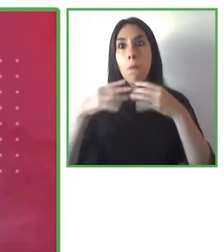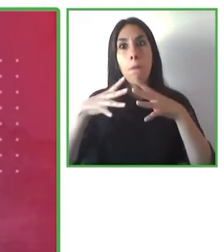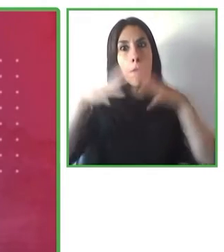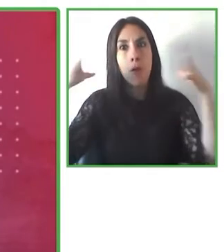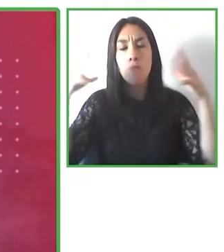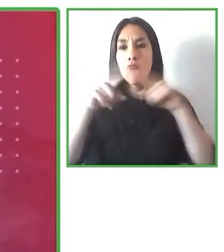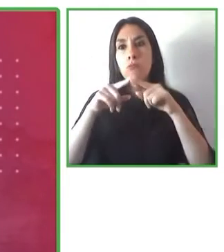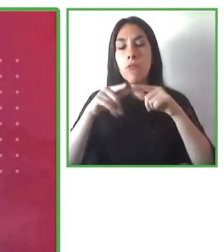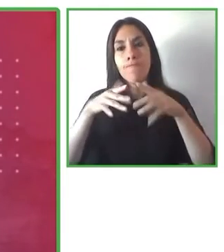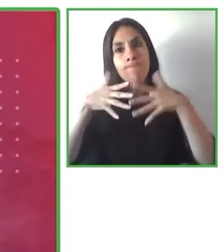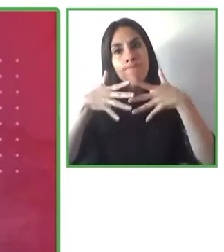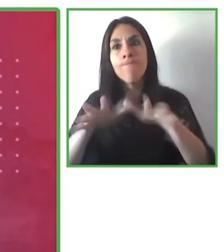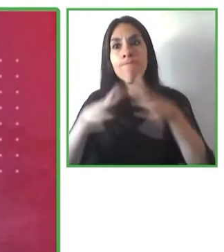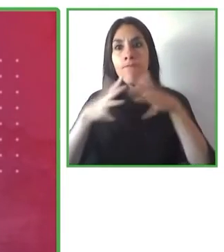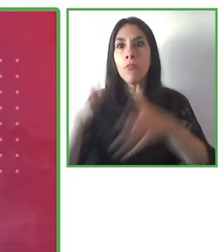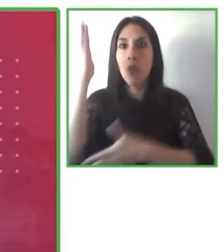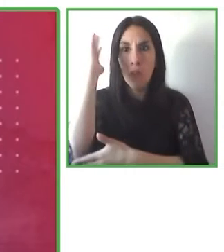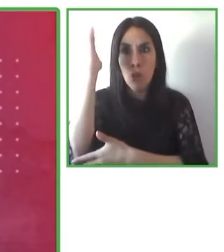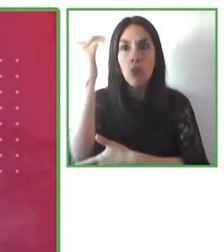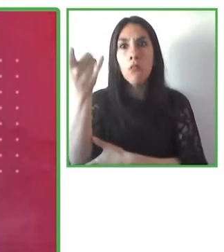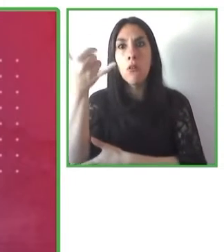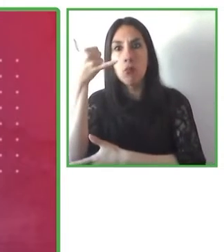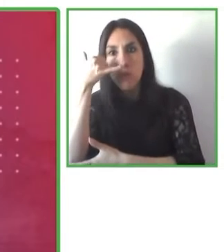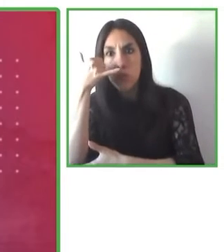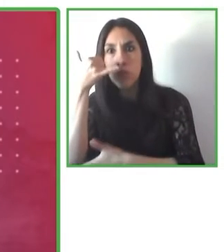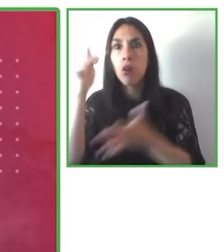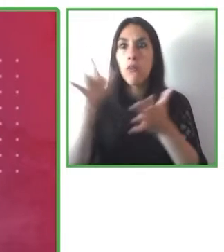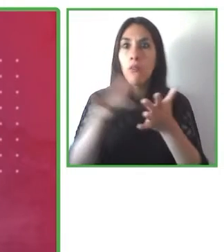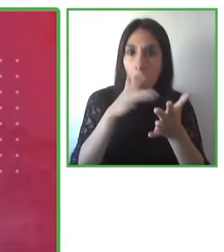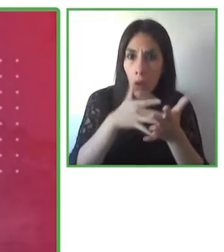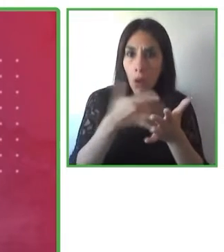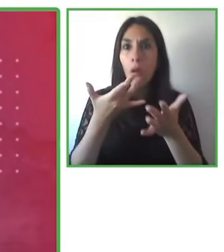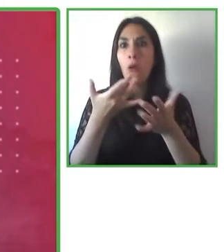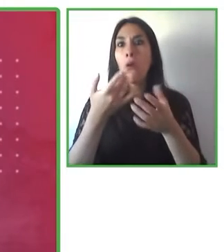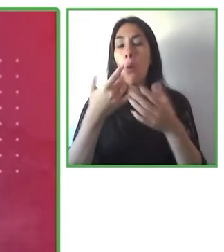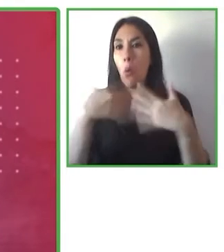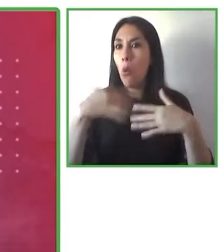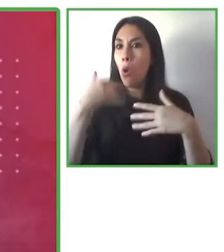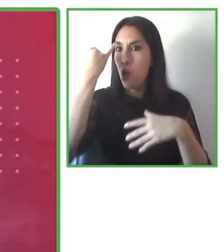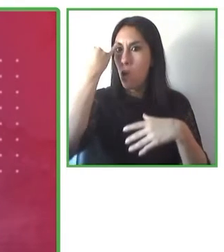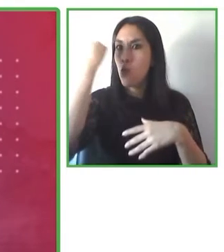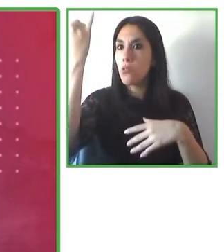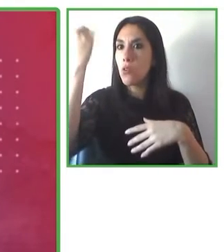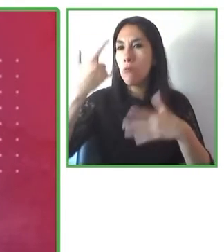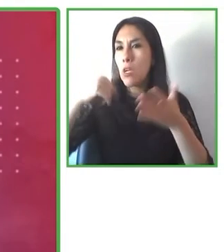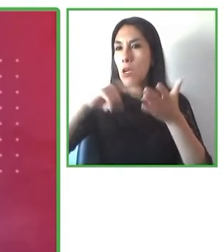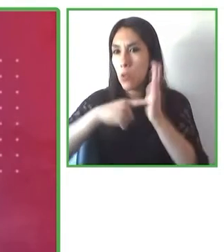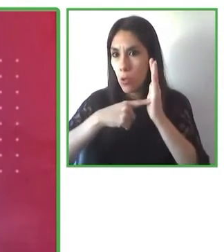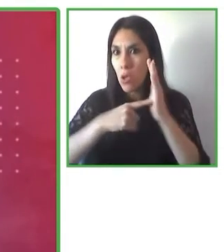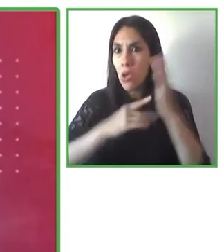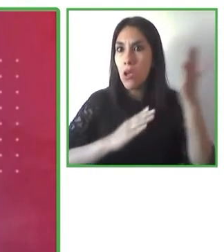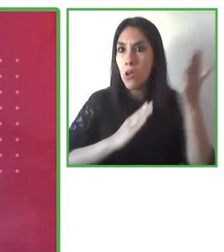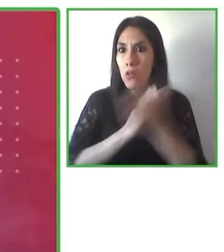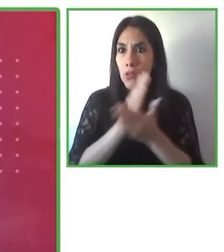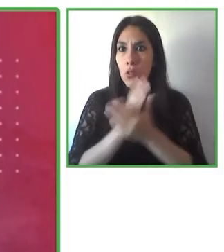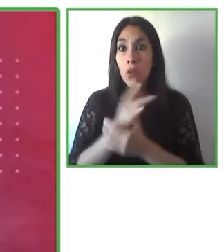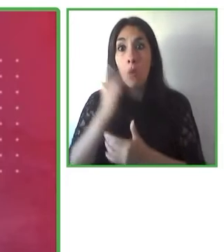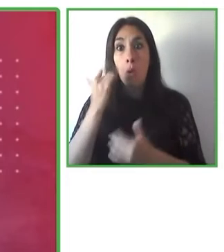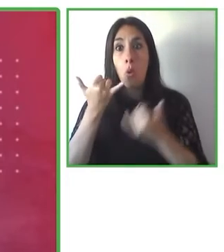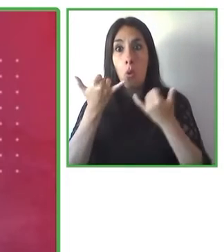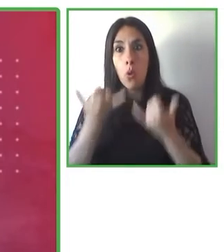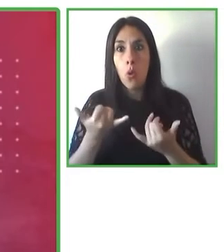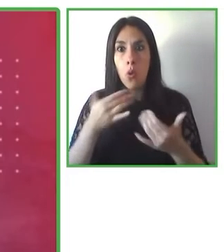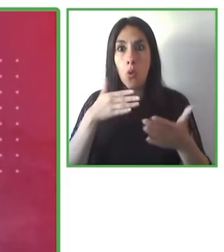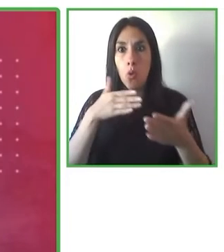fundamental tanto para las personas con discapacidad como para los estados, porque la brecha digital no tiene que ver solo con poder acceder o no, sino con que a veces no se